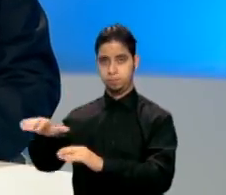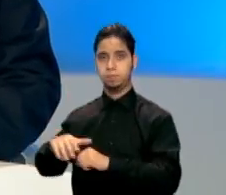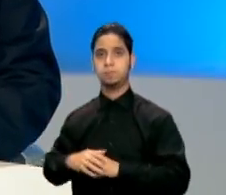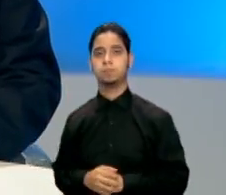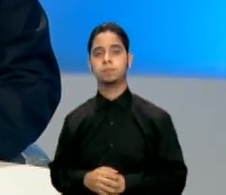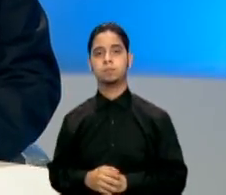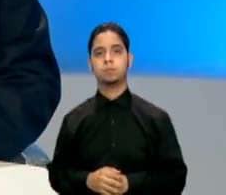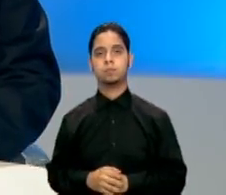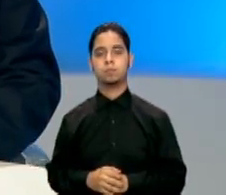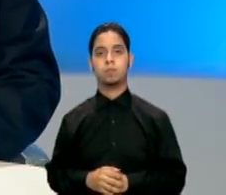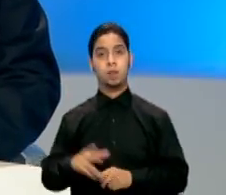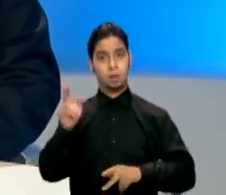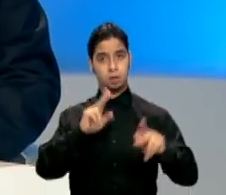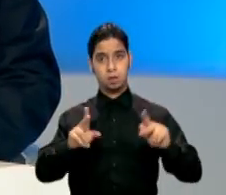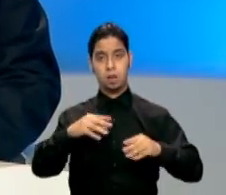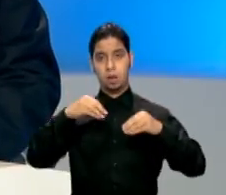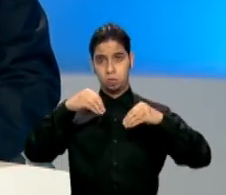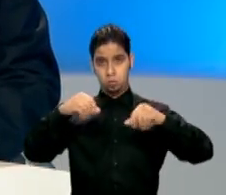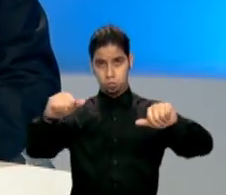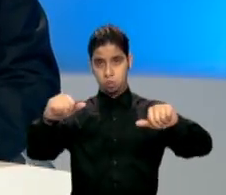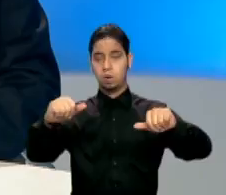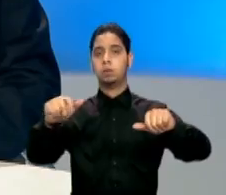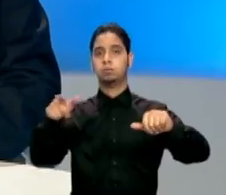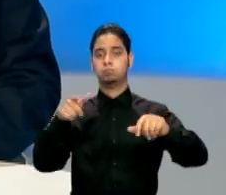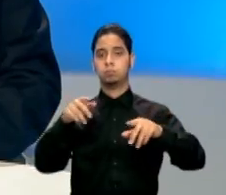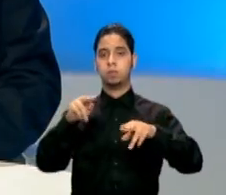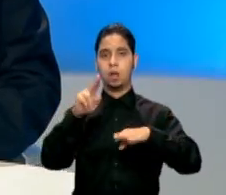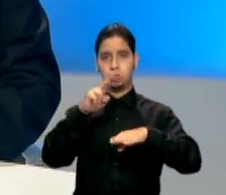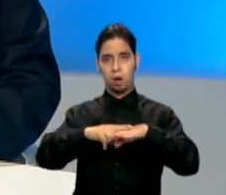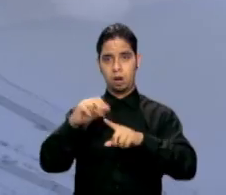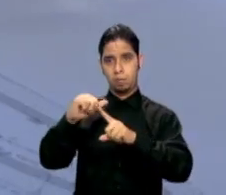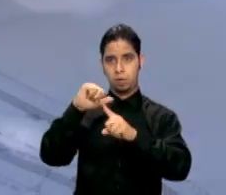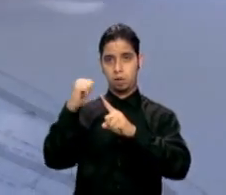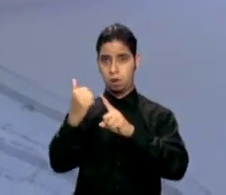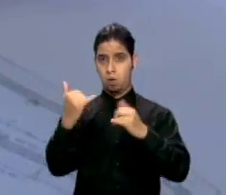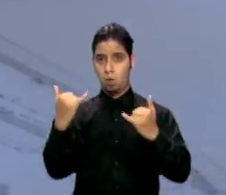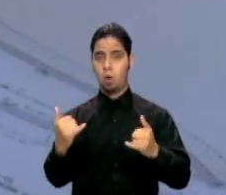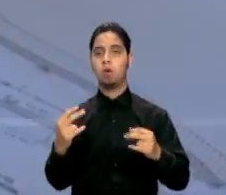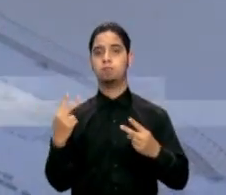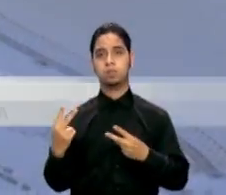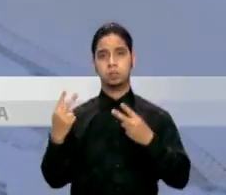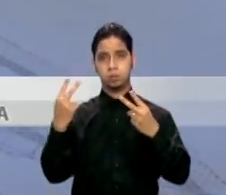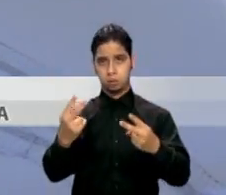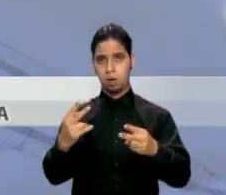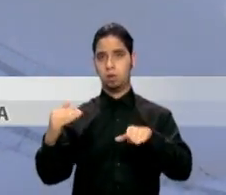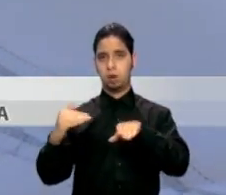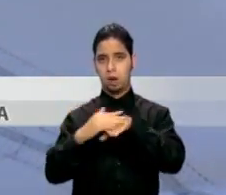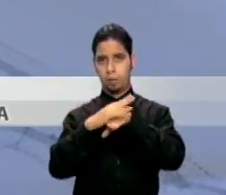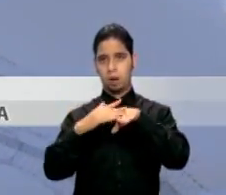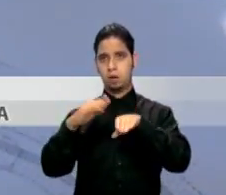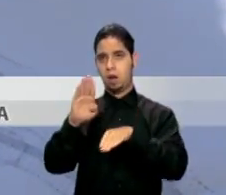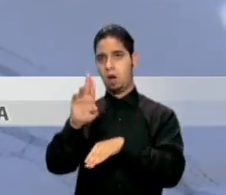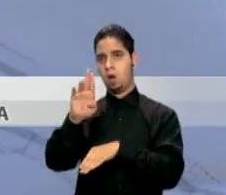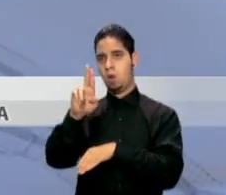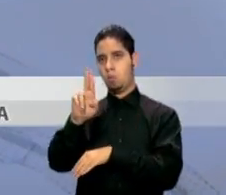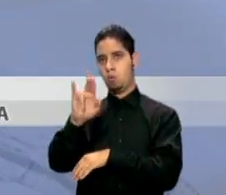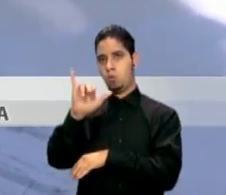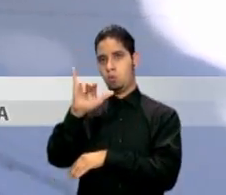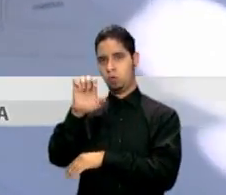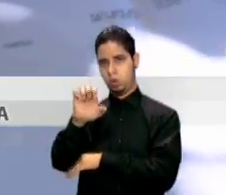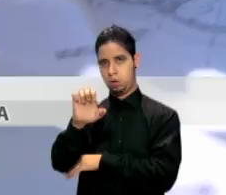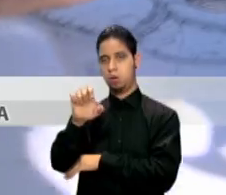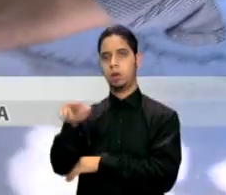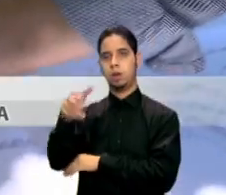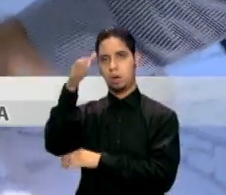miembros de la Comisión de Agricultura y Recursos Naturales y Ambientales visitaron hoy la comunidad en donde ubica la playa Bullén, Cabo Rojo. Allí se